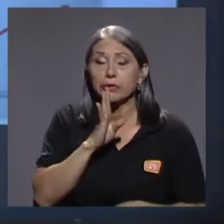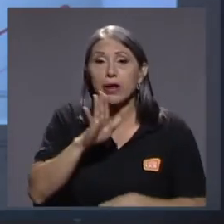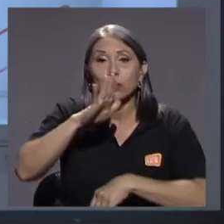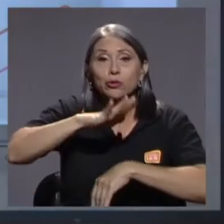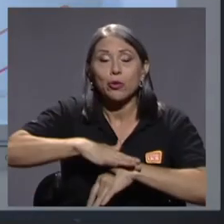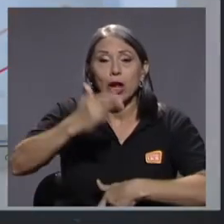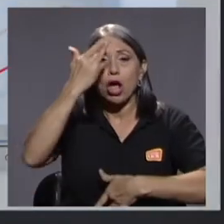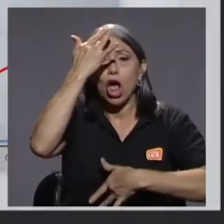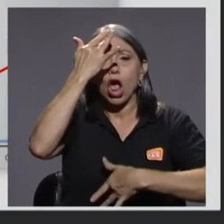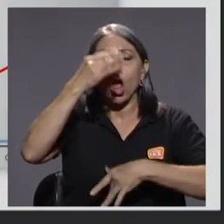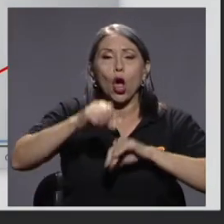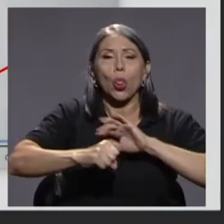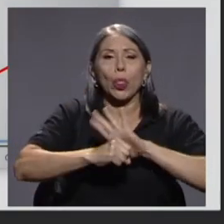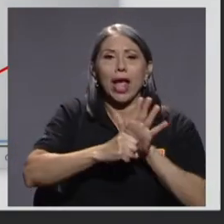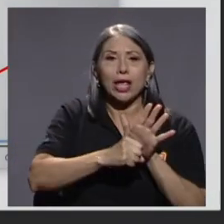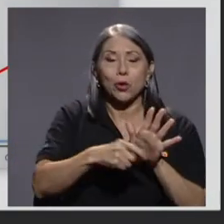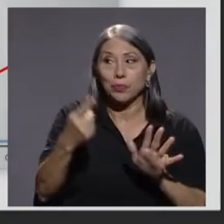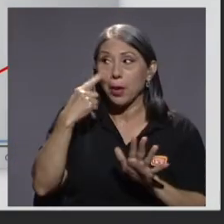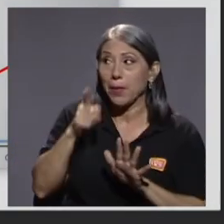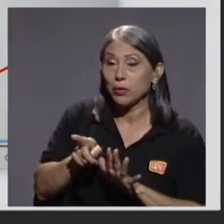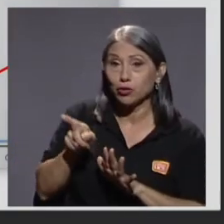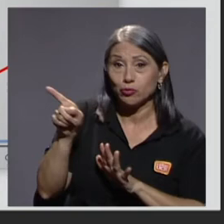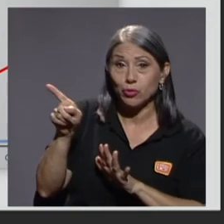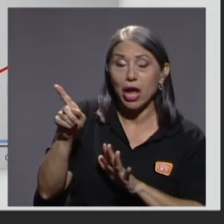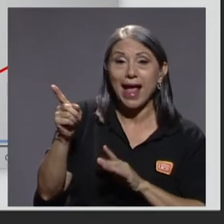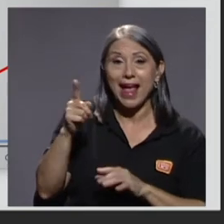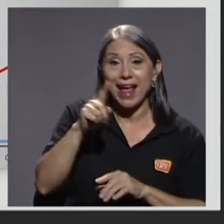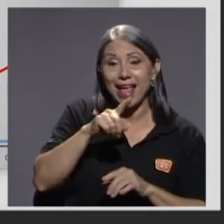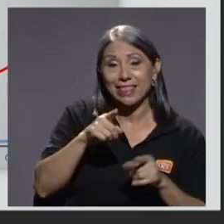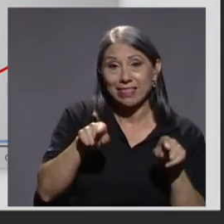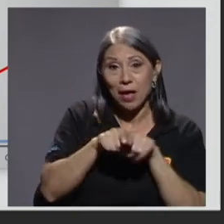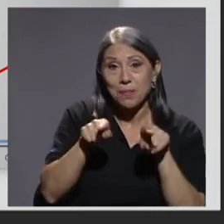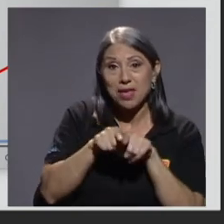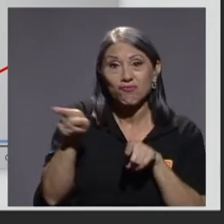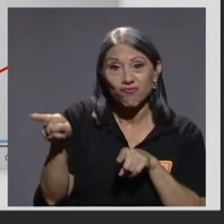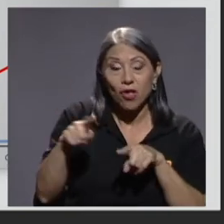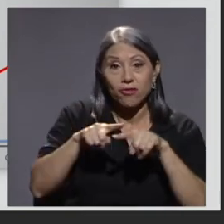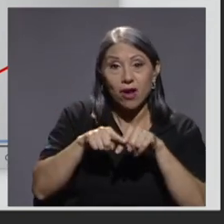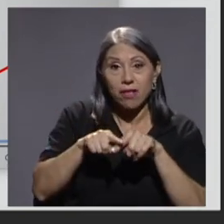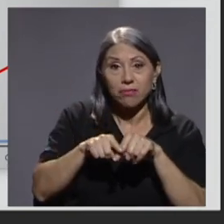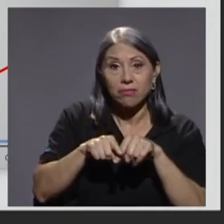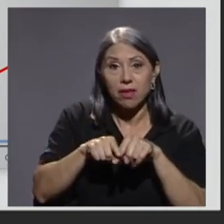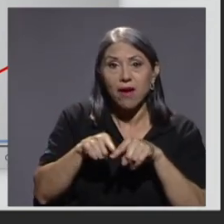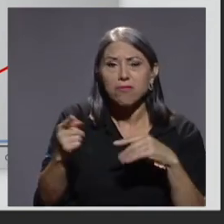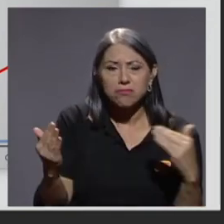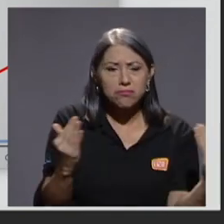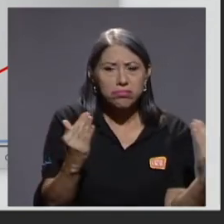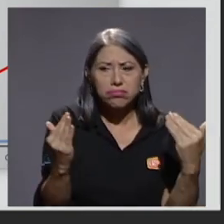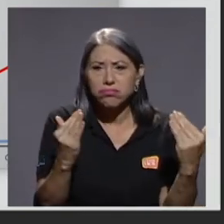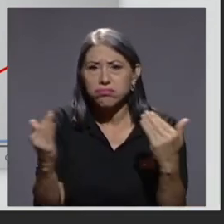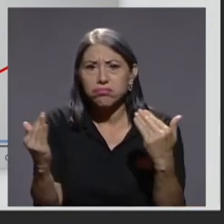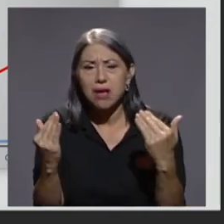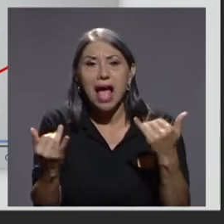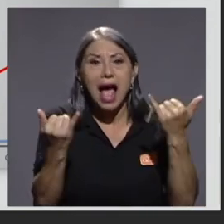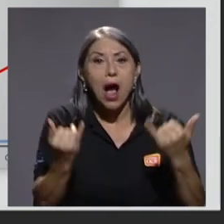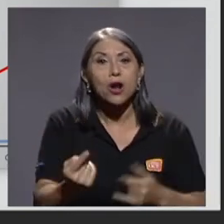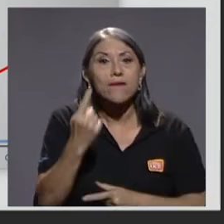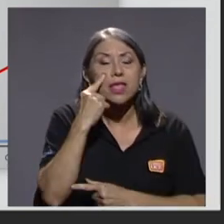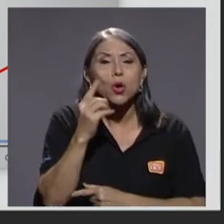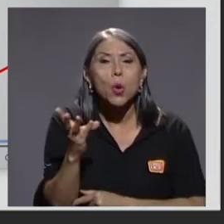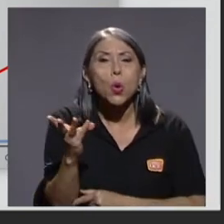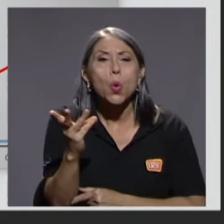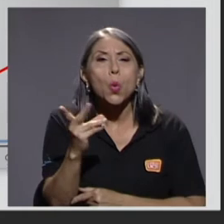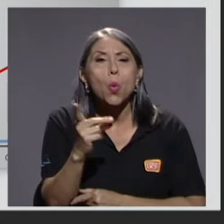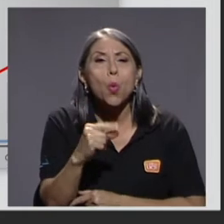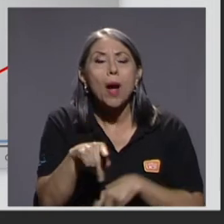gráfica, que también es relativa, ¿qué estamos viendo? Bueno, ahora estamos viendo cuál es la tasa de mortalidad